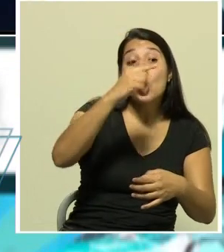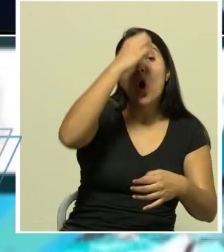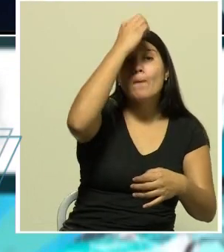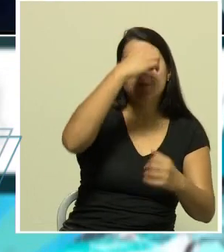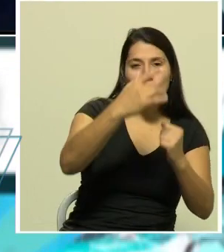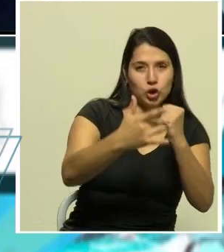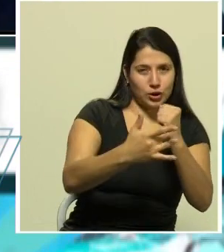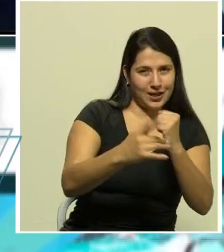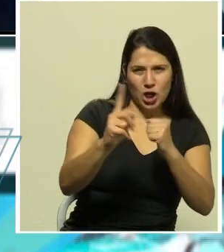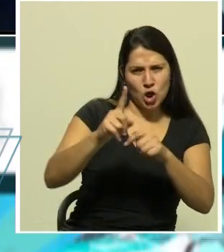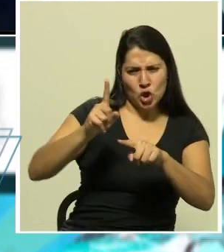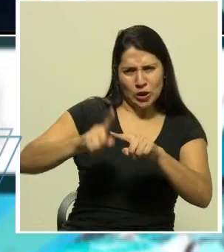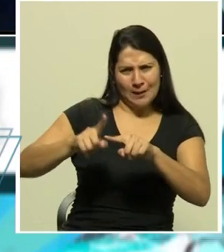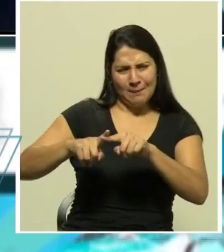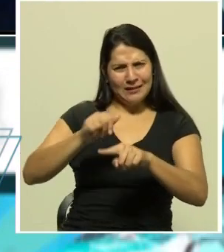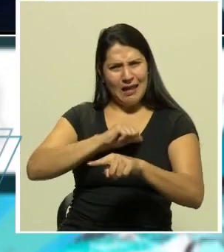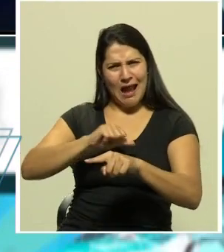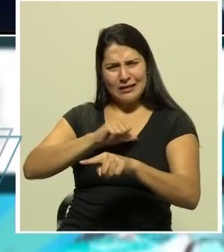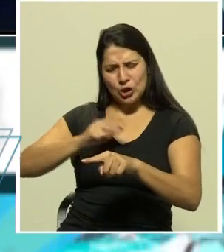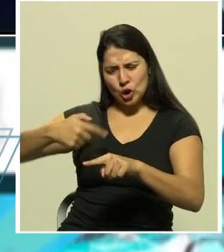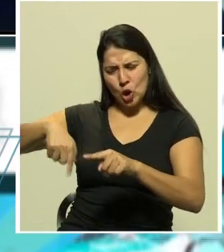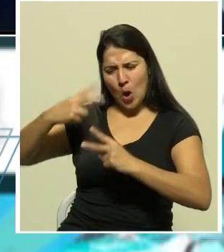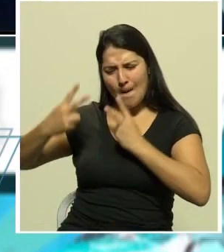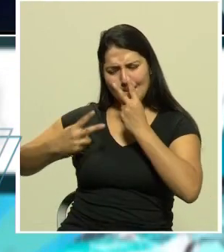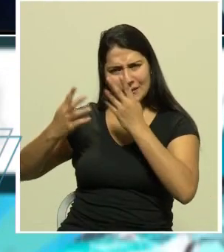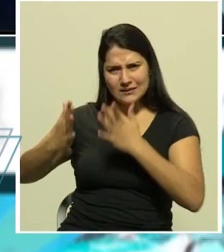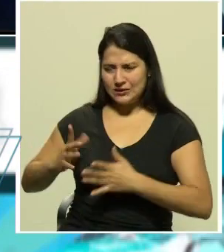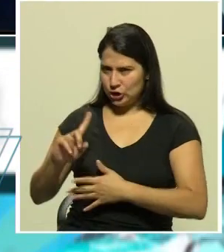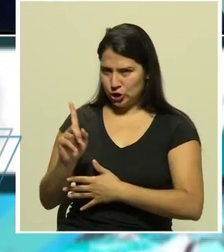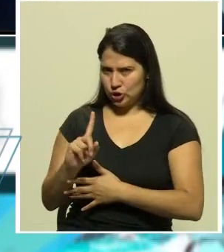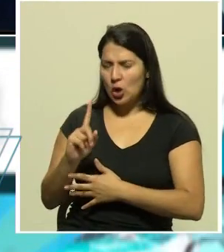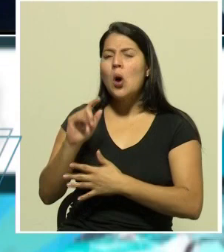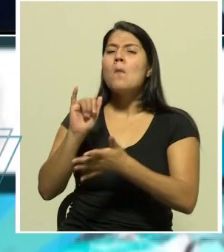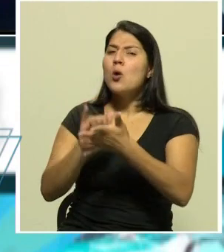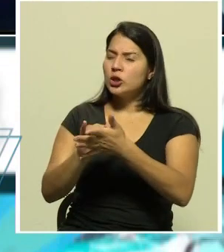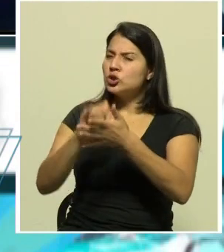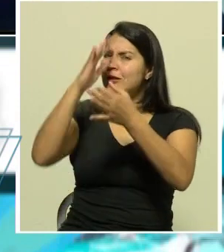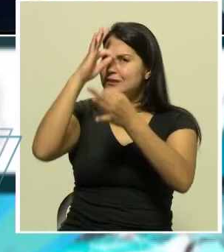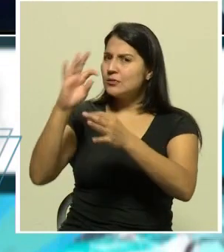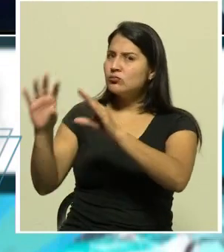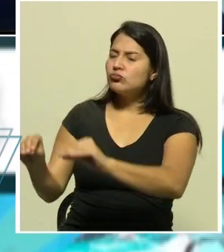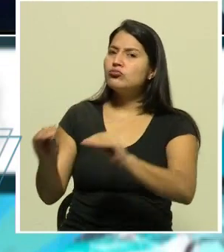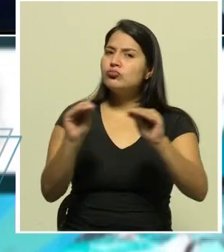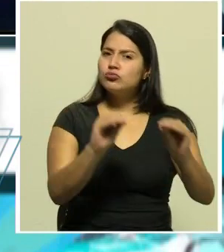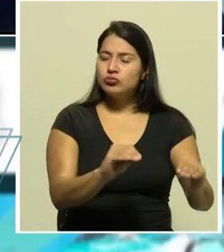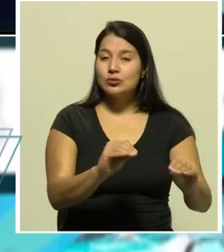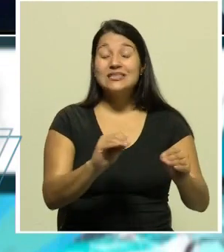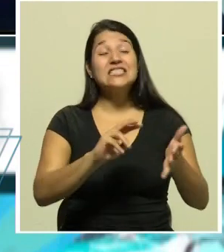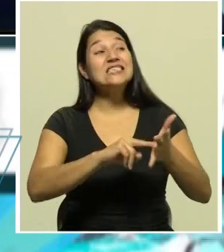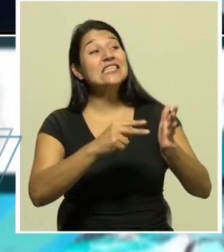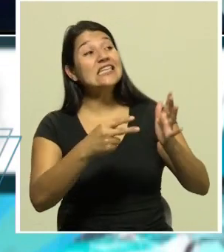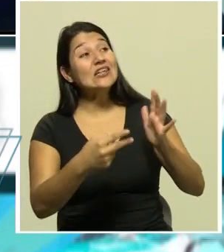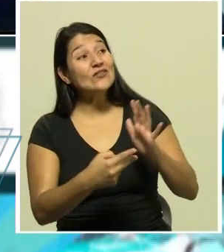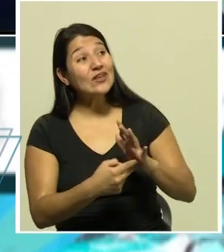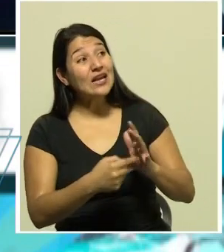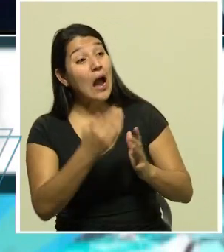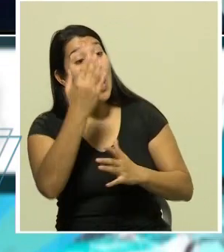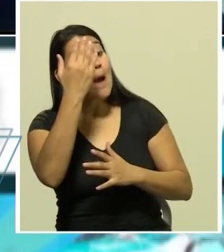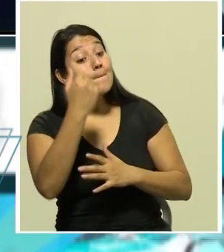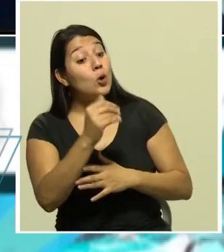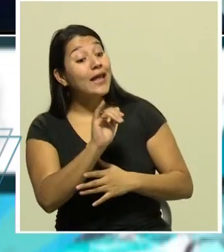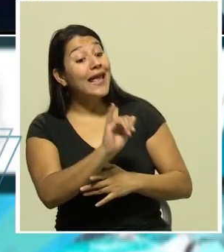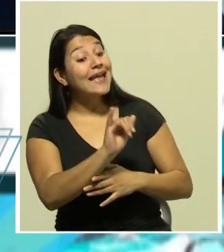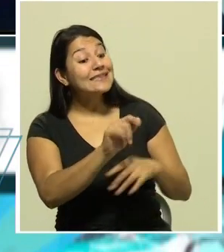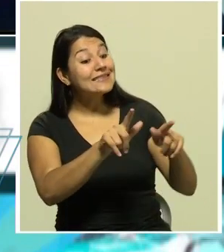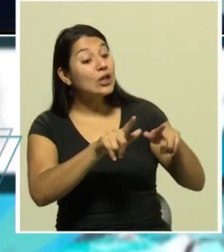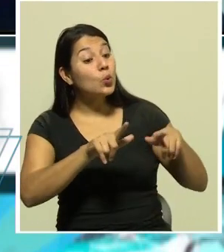que es lo que tratamos que ocurre en todas nuestras decisiones don Eduardo es decir fue porque el lugar no requería y no por la